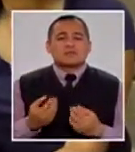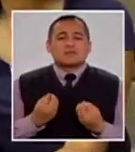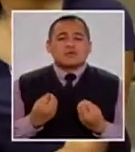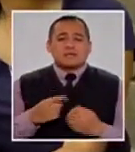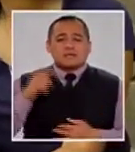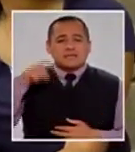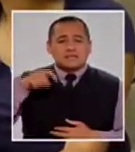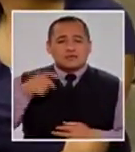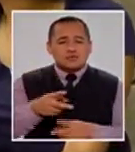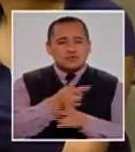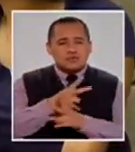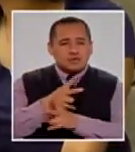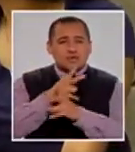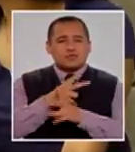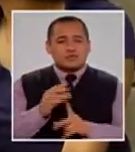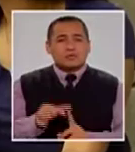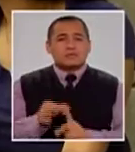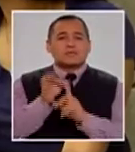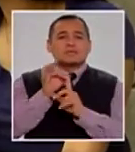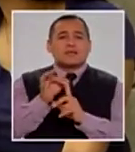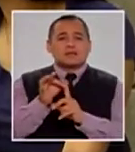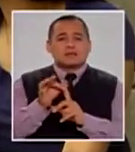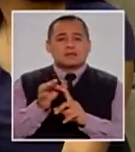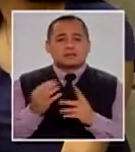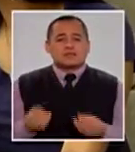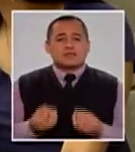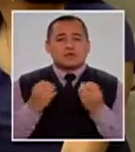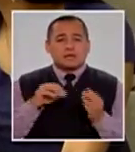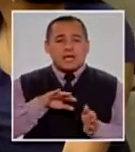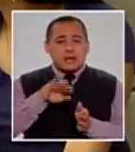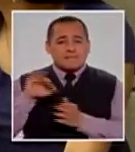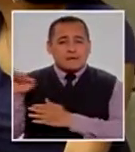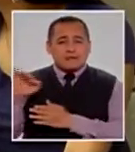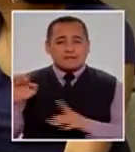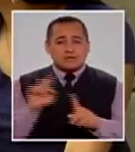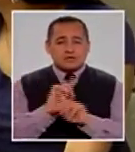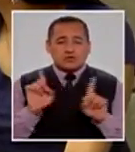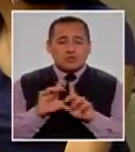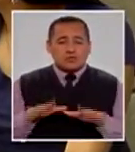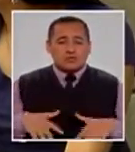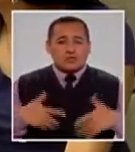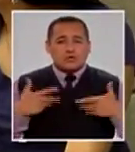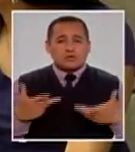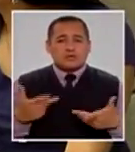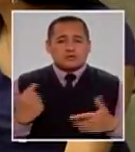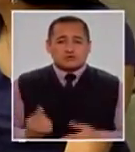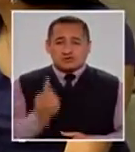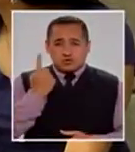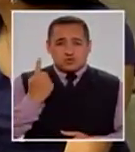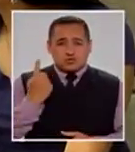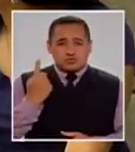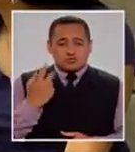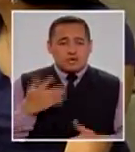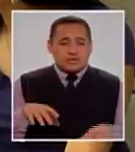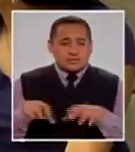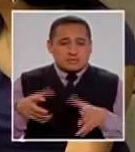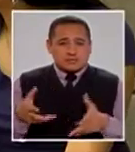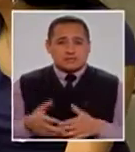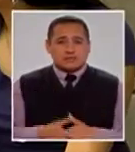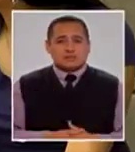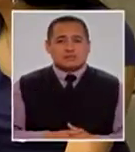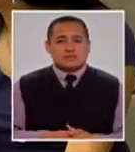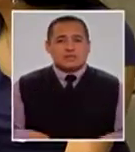Porque requiere de un cuidado especial. Porque, aparte de lo que él no puede valerse por el mismo,